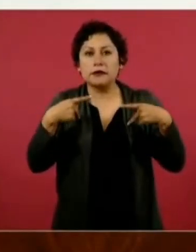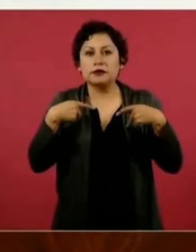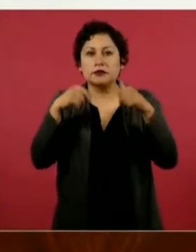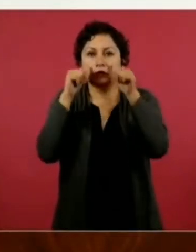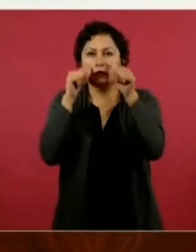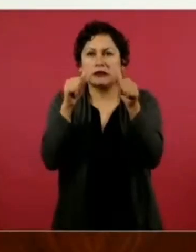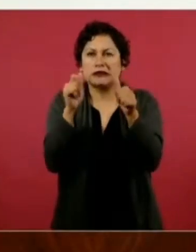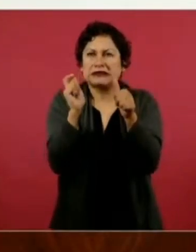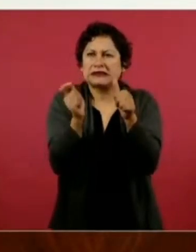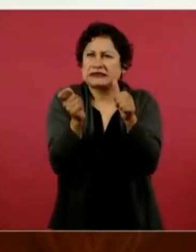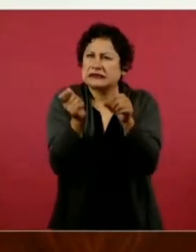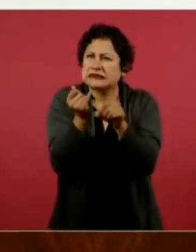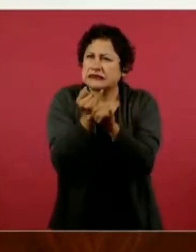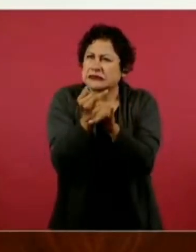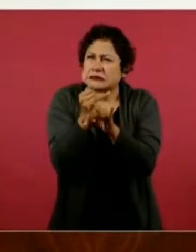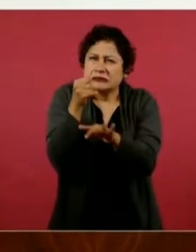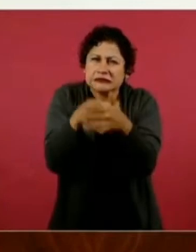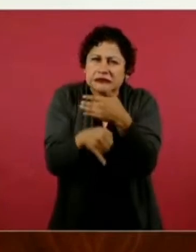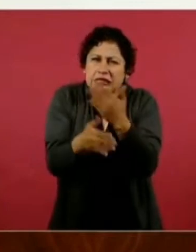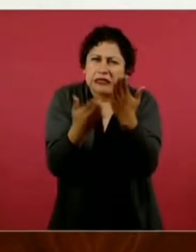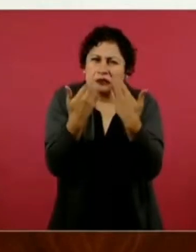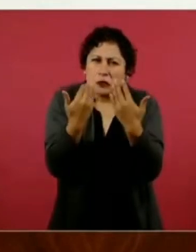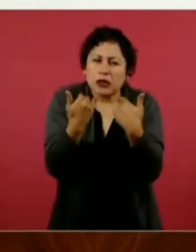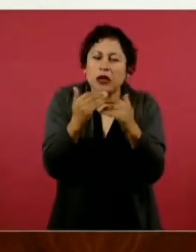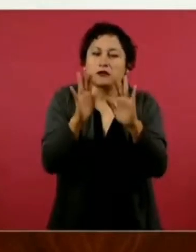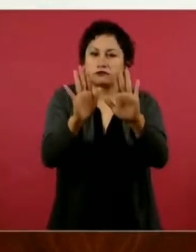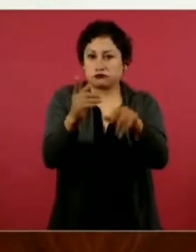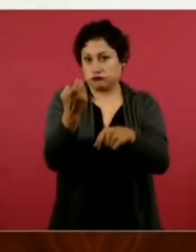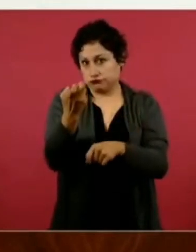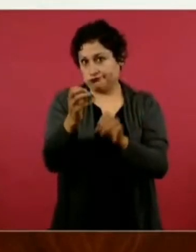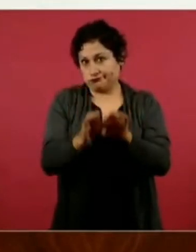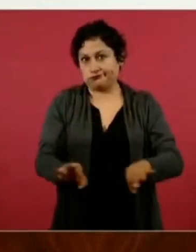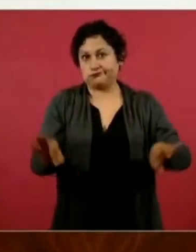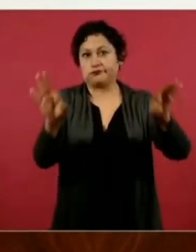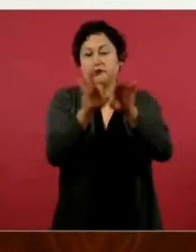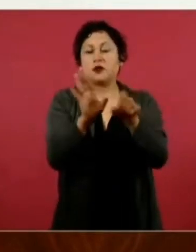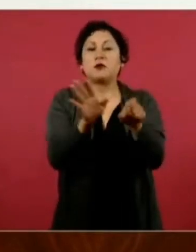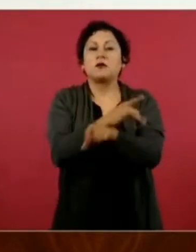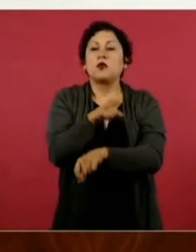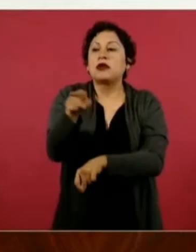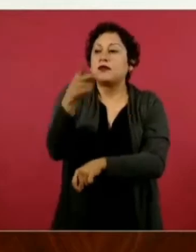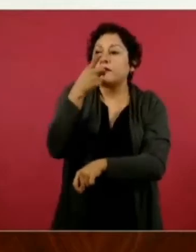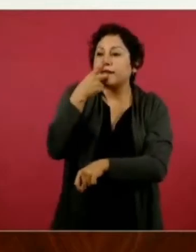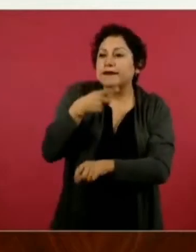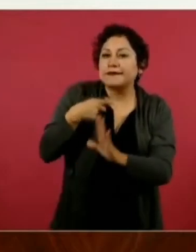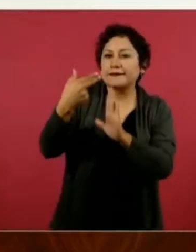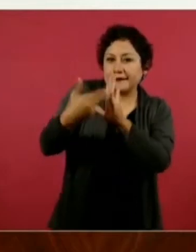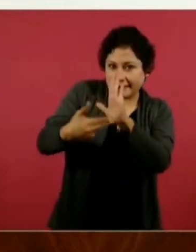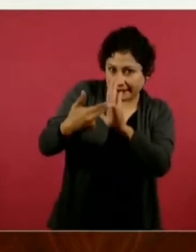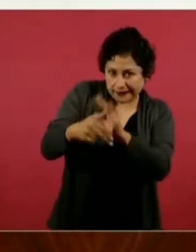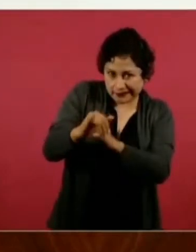a tener toda la información. Y es importante de cómo, porque hablas de talleres o